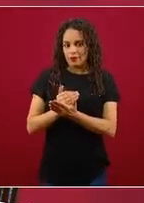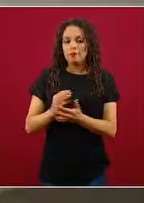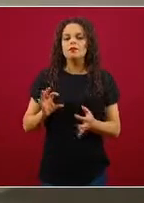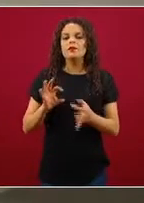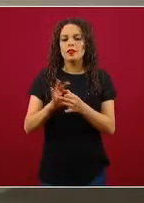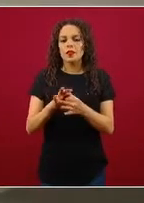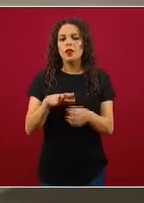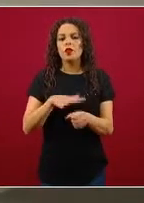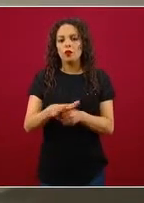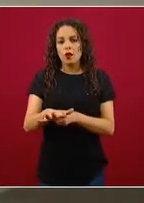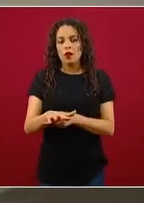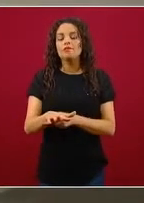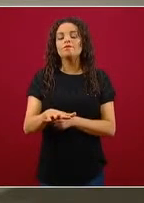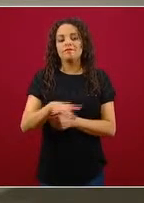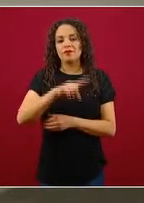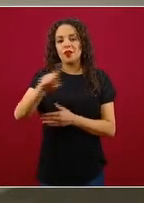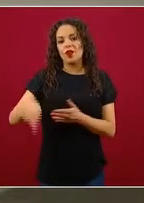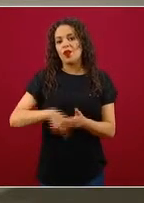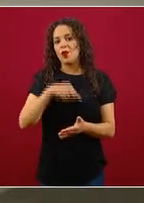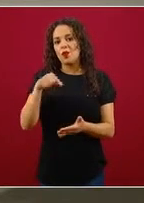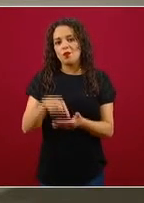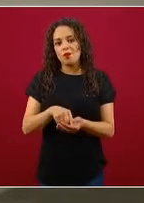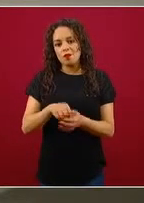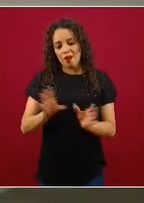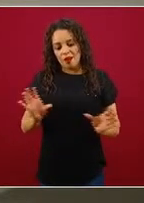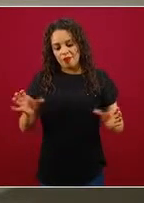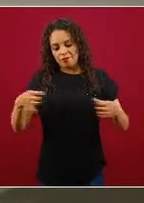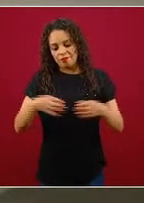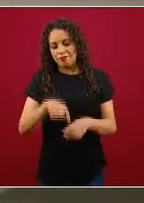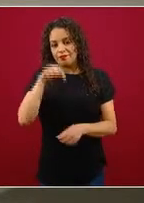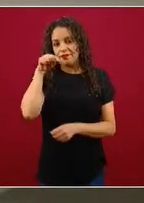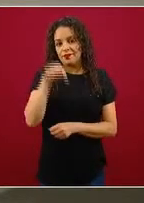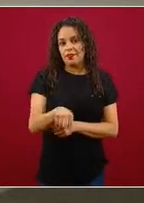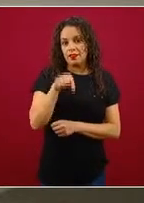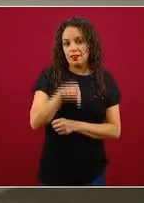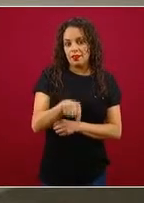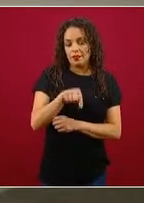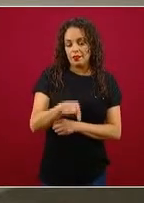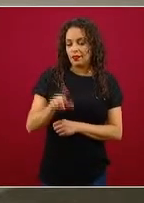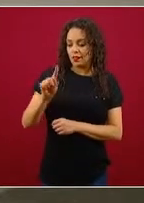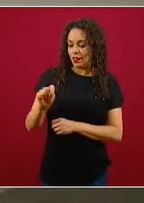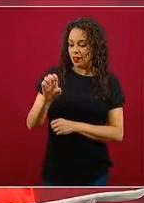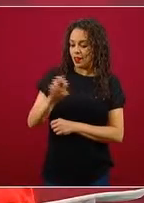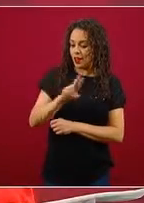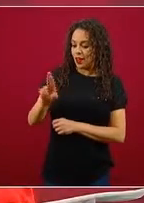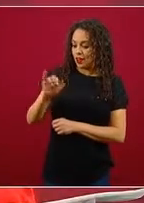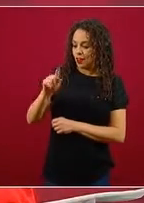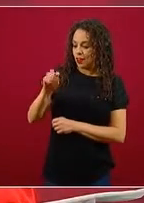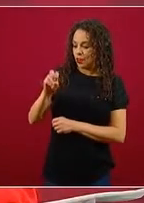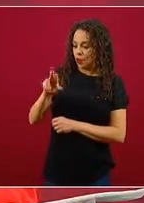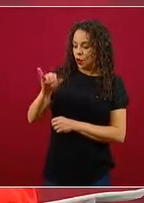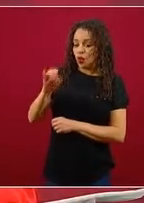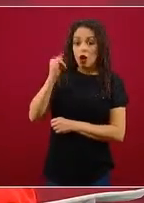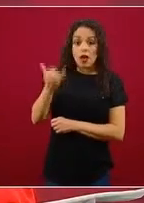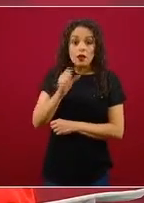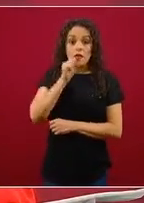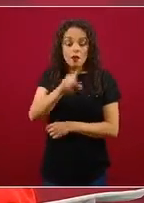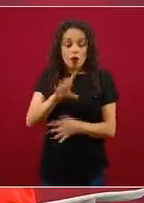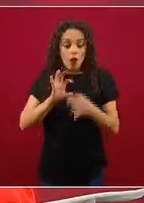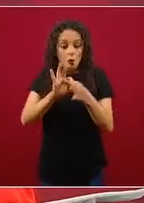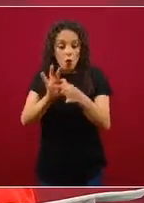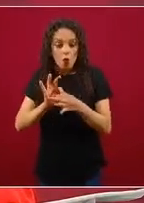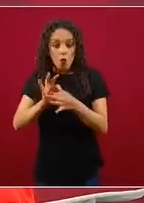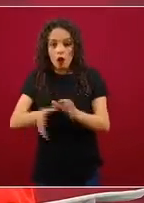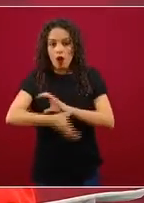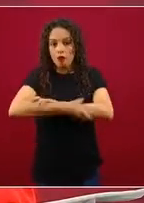el trabajo en territorio. Y en esa perspectiva, y el trabajo en territorio, y además con la corresponsabilidad y la solidaridad de